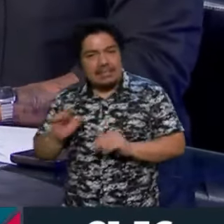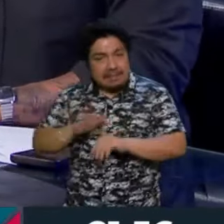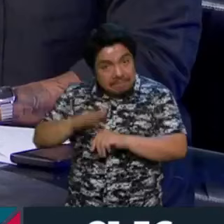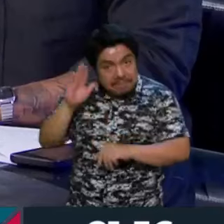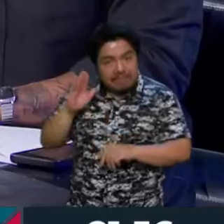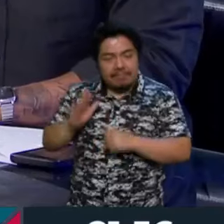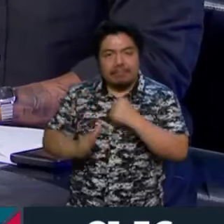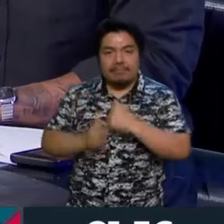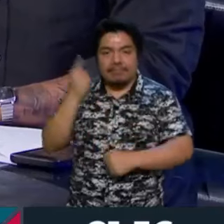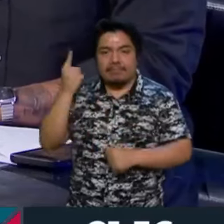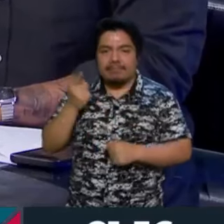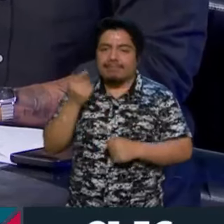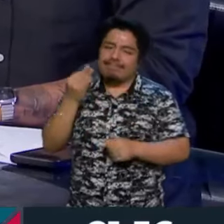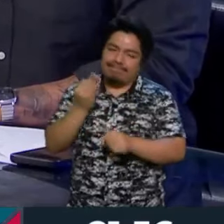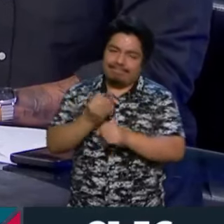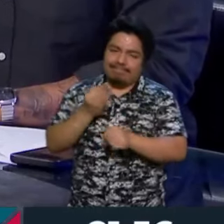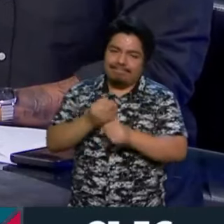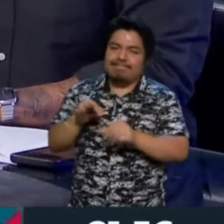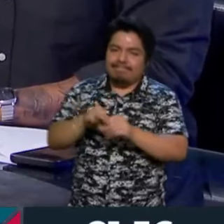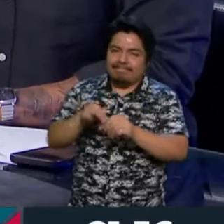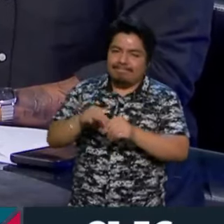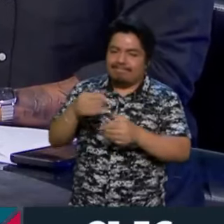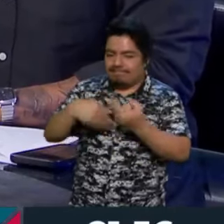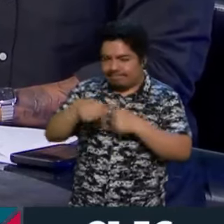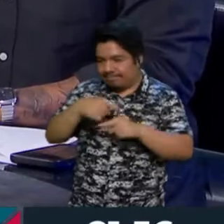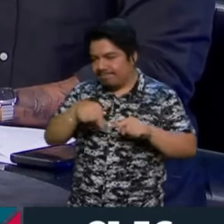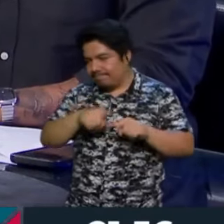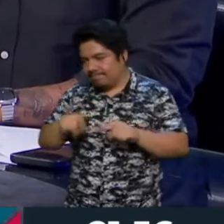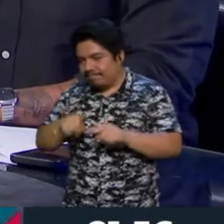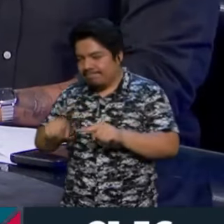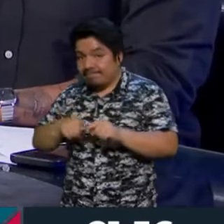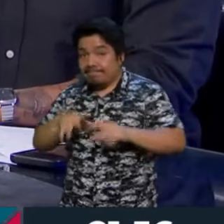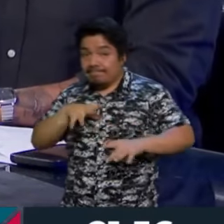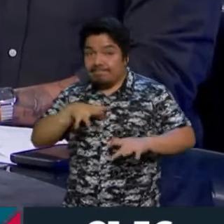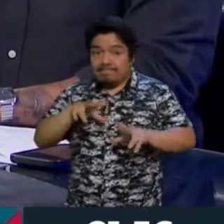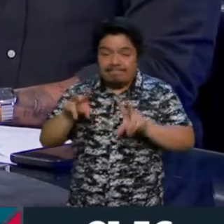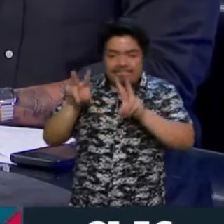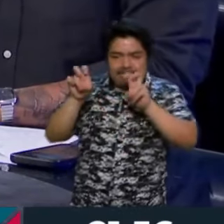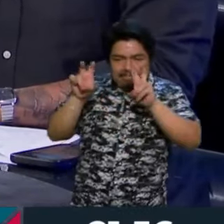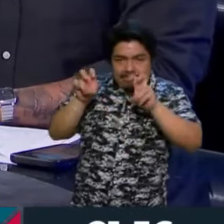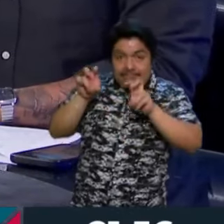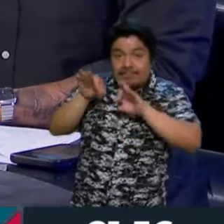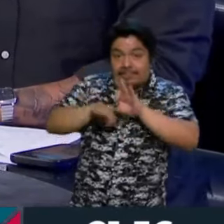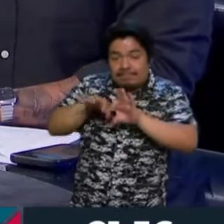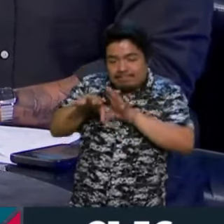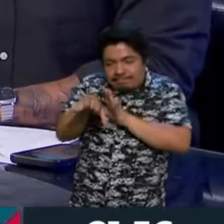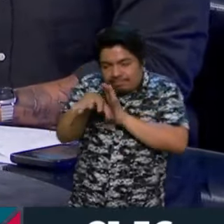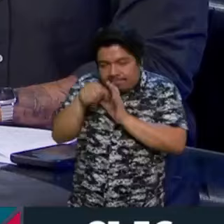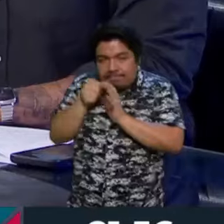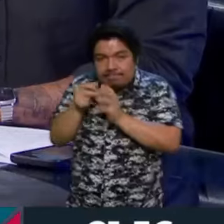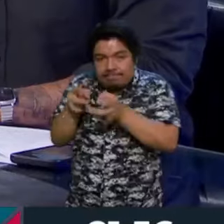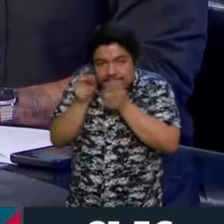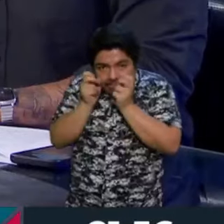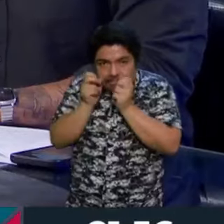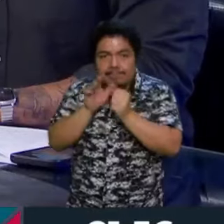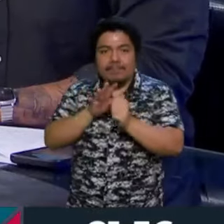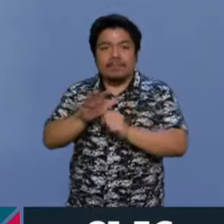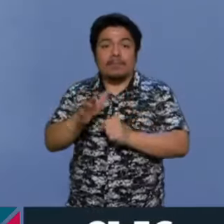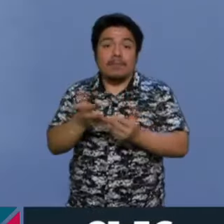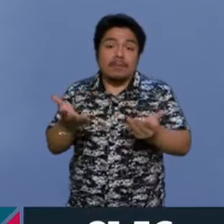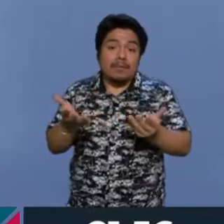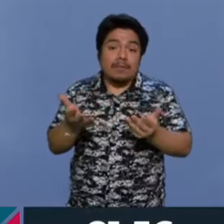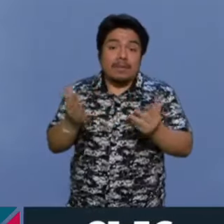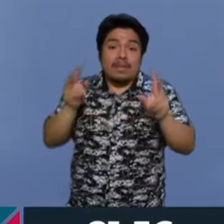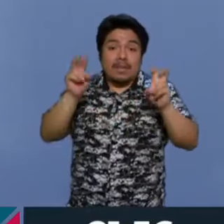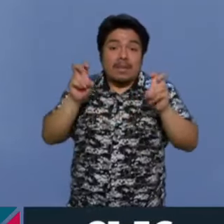también durante este proceso electoral, uno de los temas que apropió o intentó apropiarse la derecha fue de las